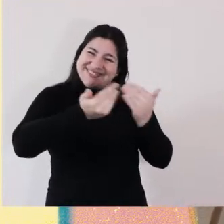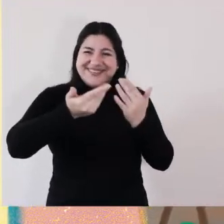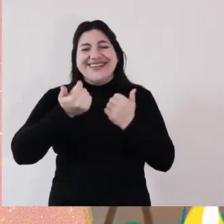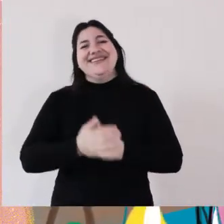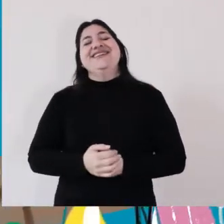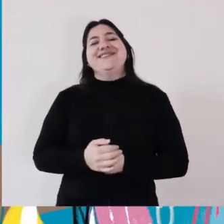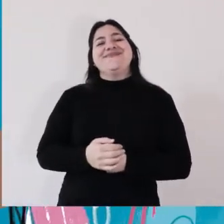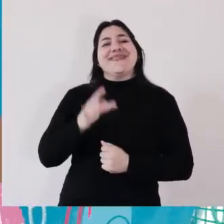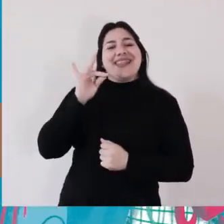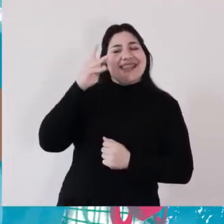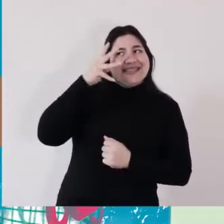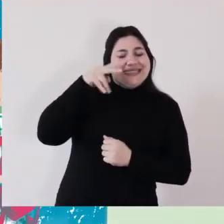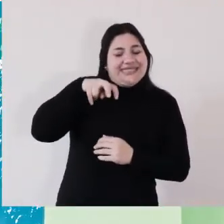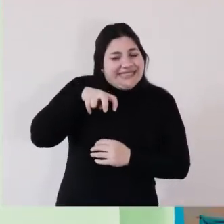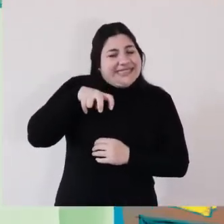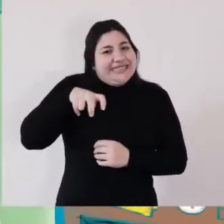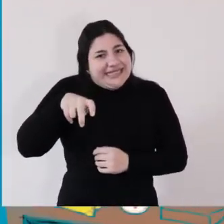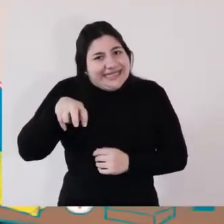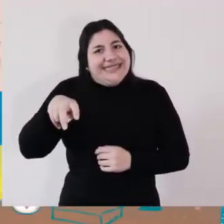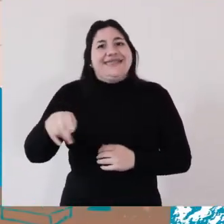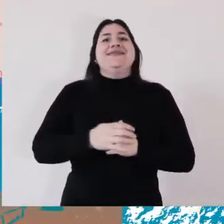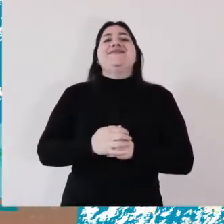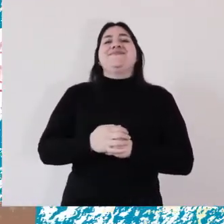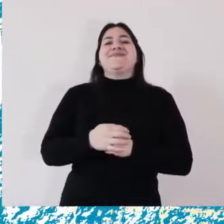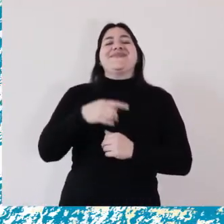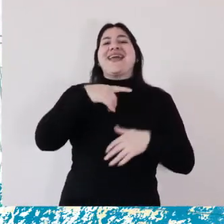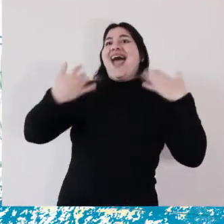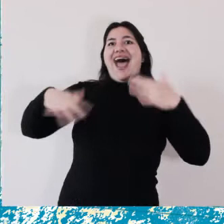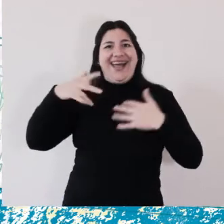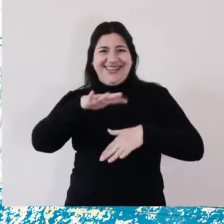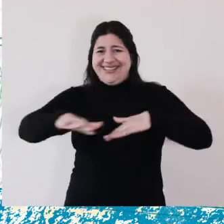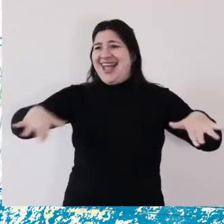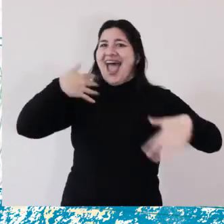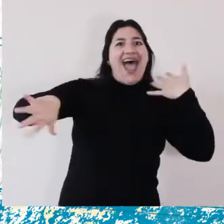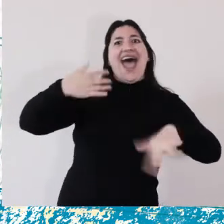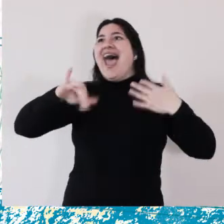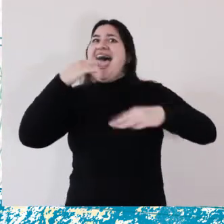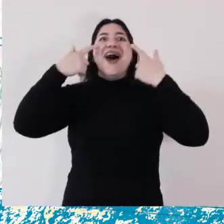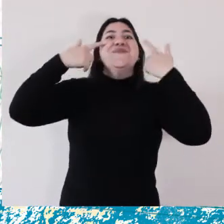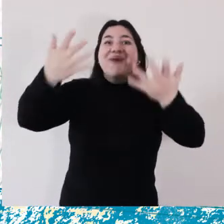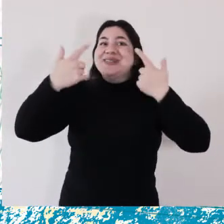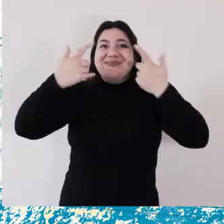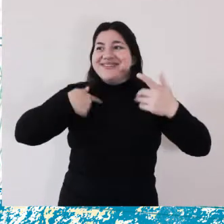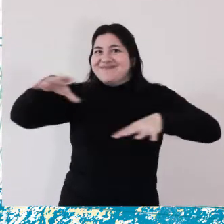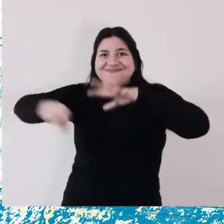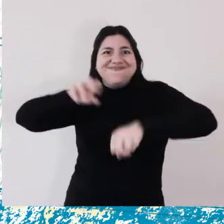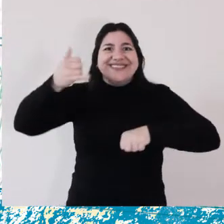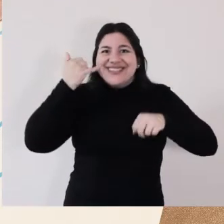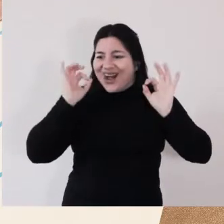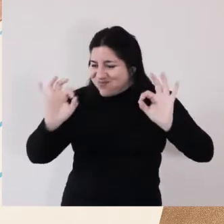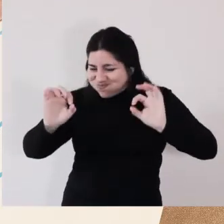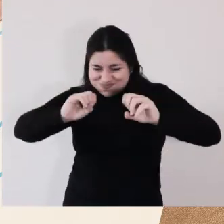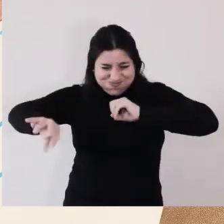achinados y lo convence. Eve y Joaquín se apresuran a mostrar lo que habían juntado en la plaza.